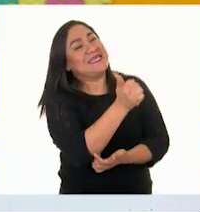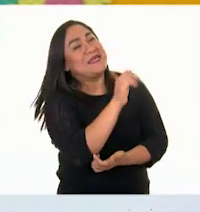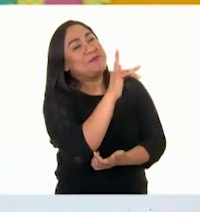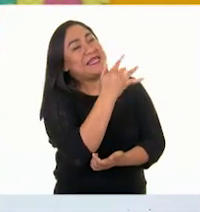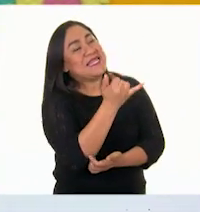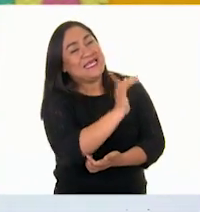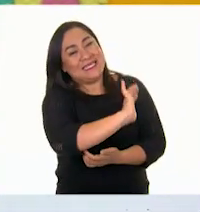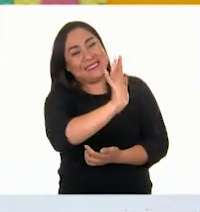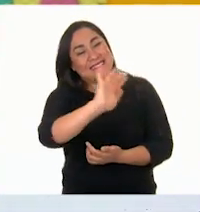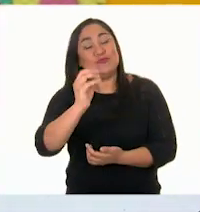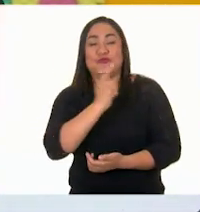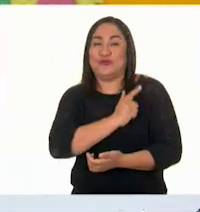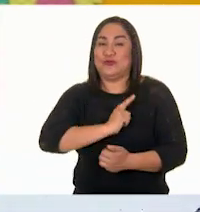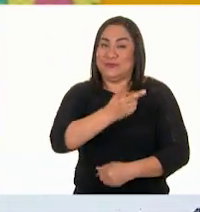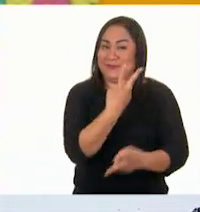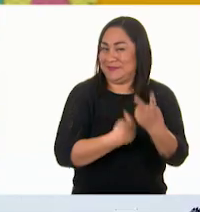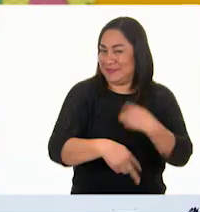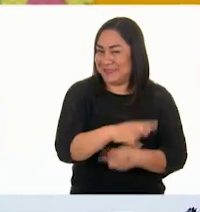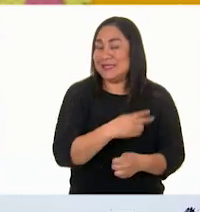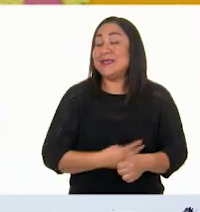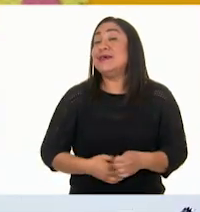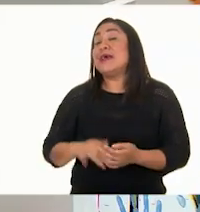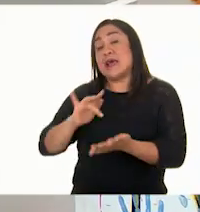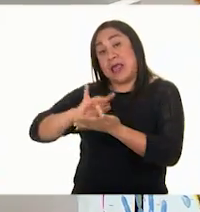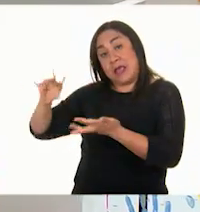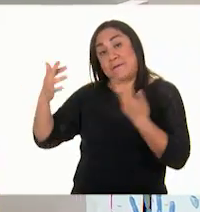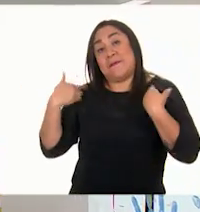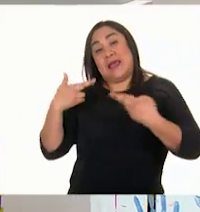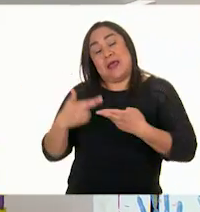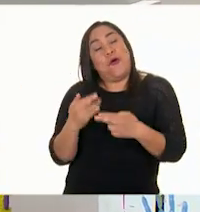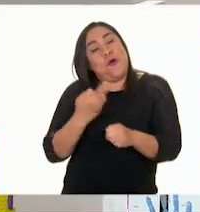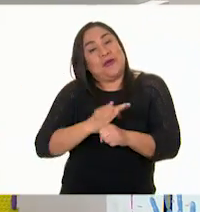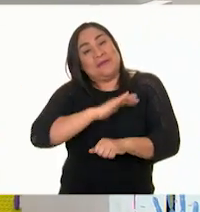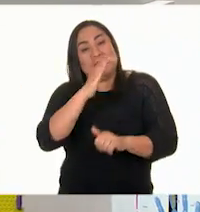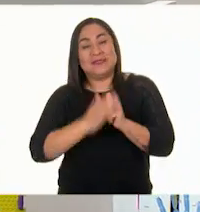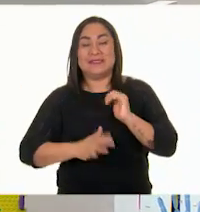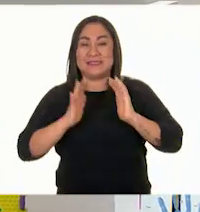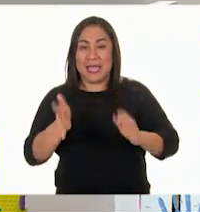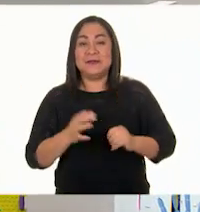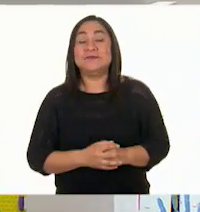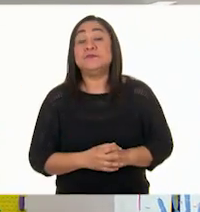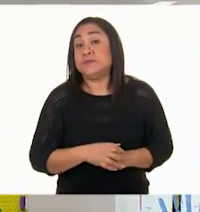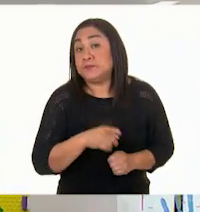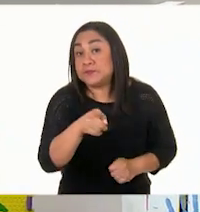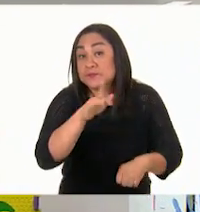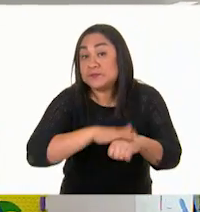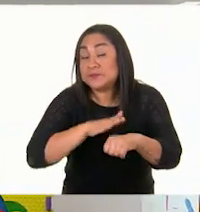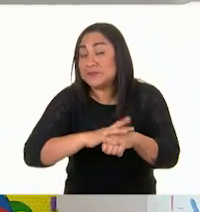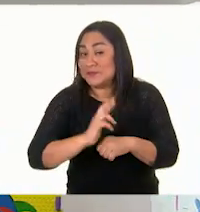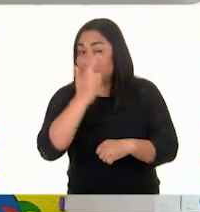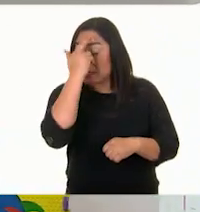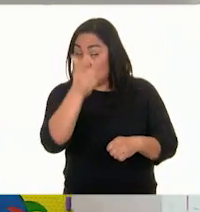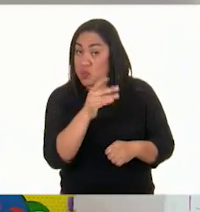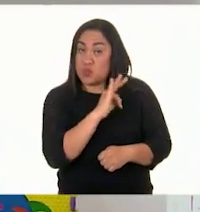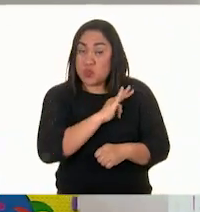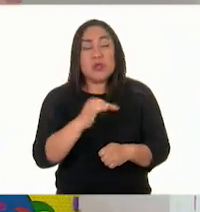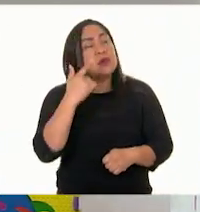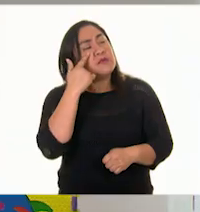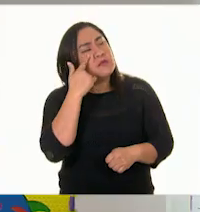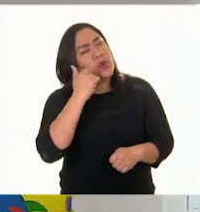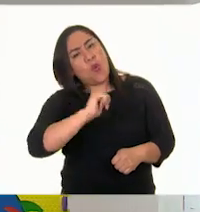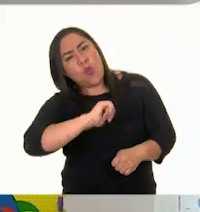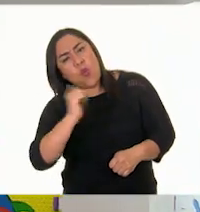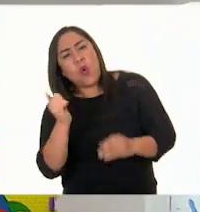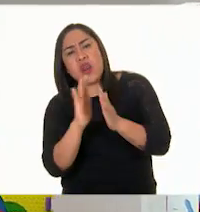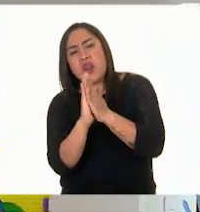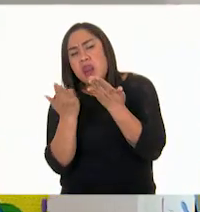adiós. encanta verte por aquí y muchas gracias maestra, tenemos que despedirnos. Y a ti te recuerdo que si te es posible consulta otros